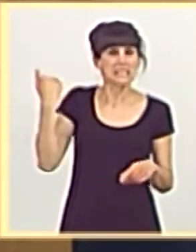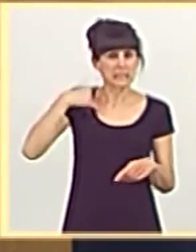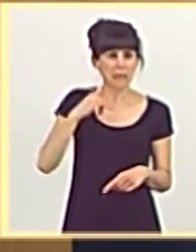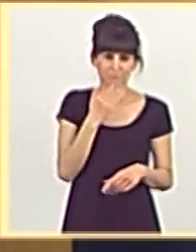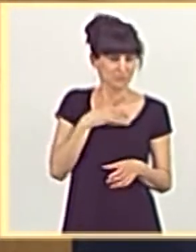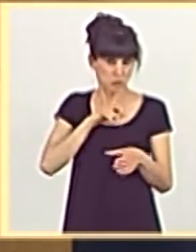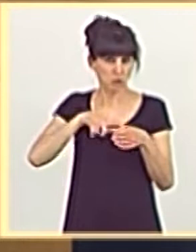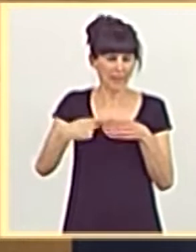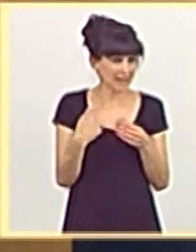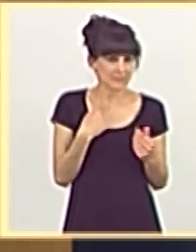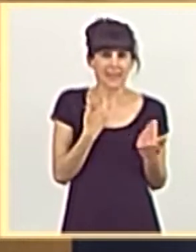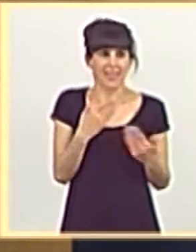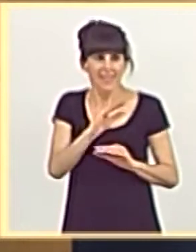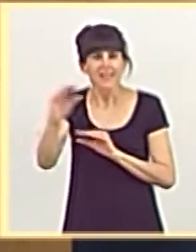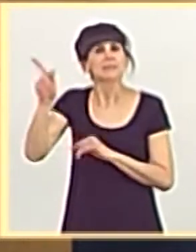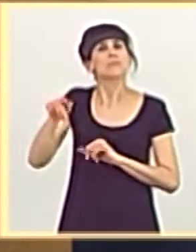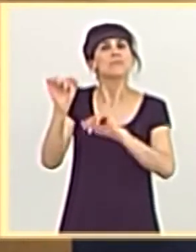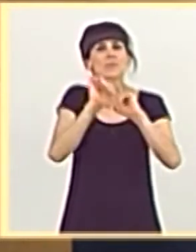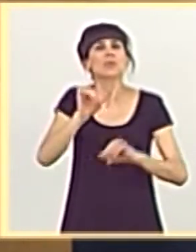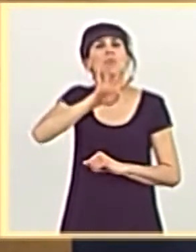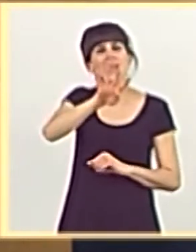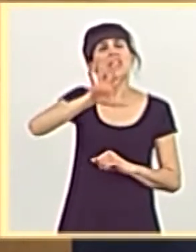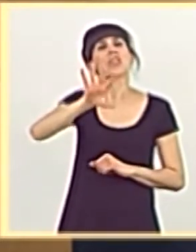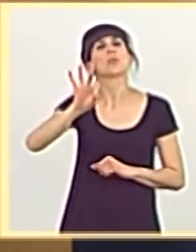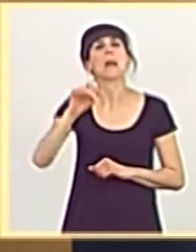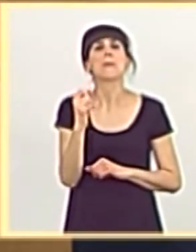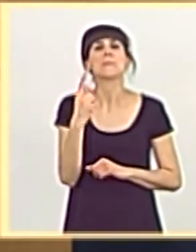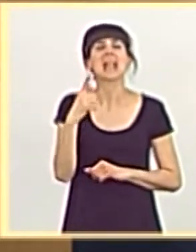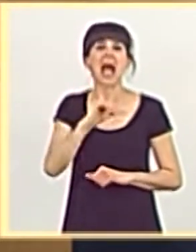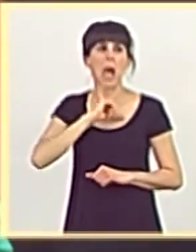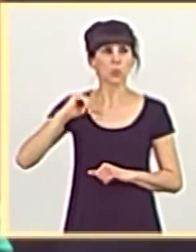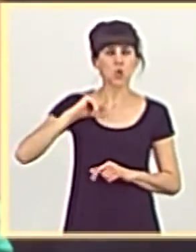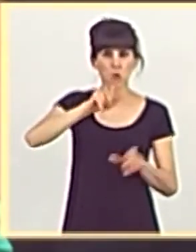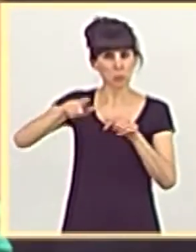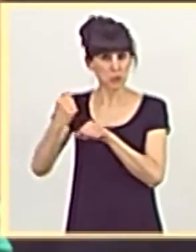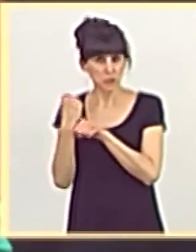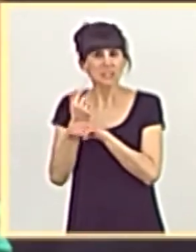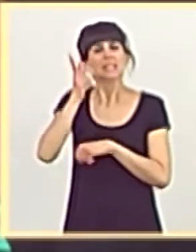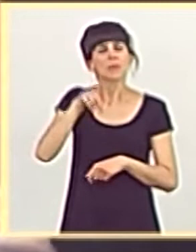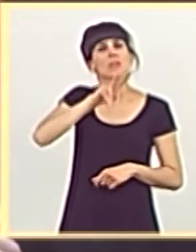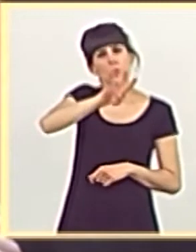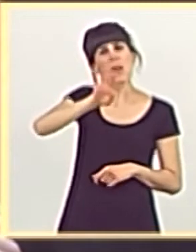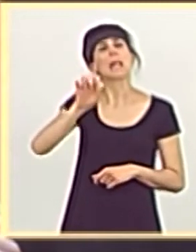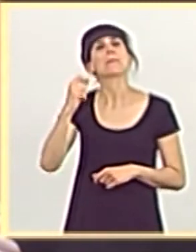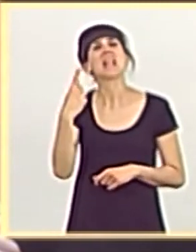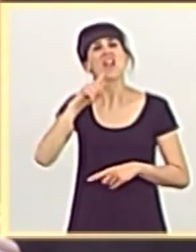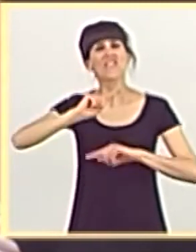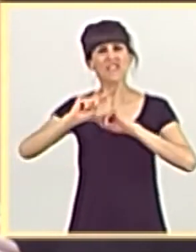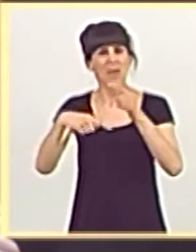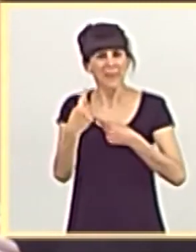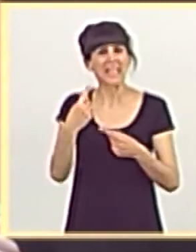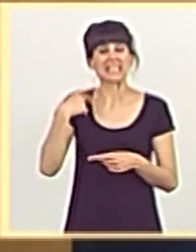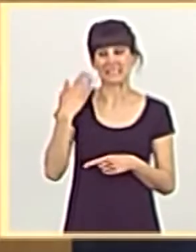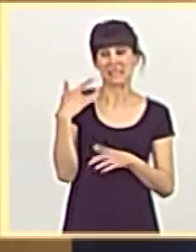de España. Hemos protegido 450.000 autónomos, 240.000 familias en el mes